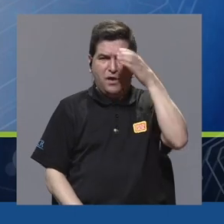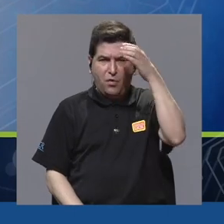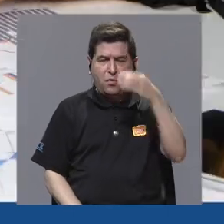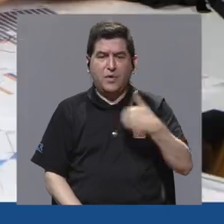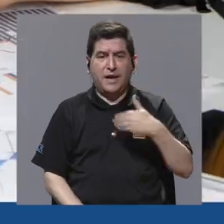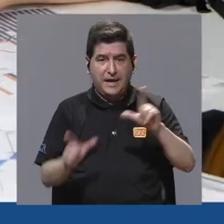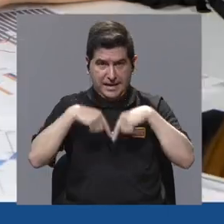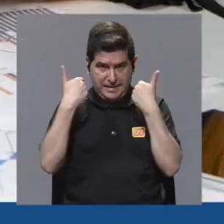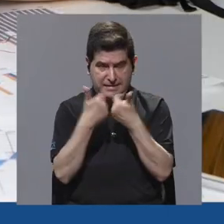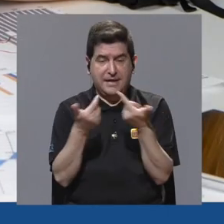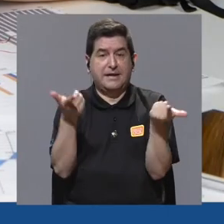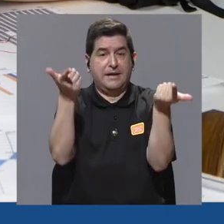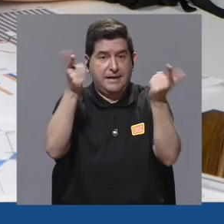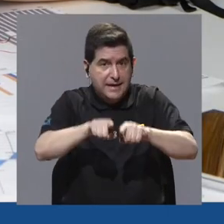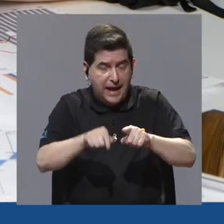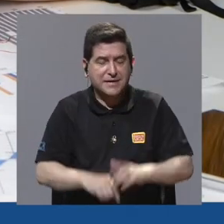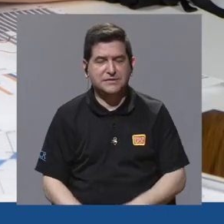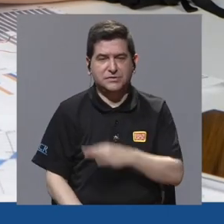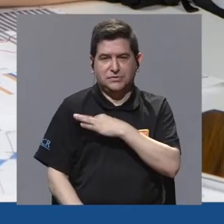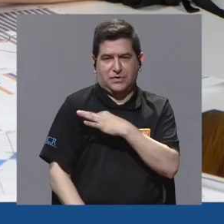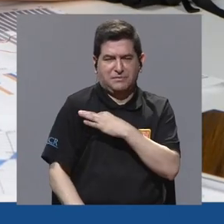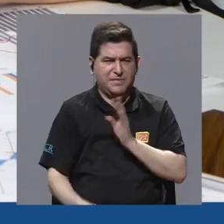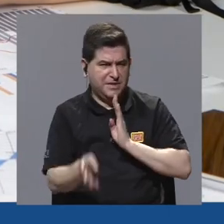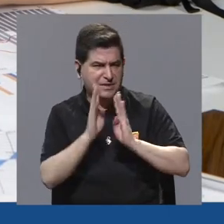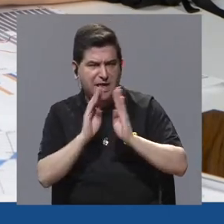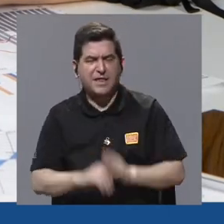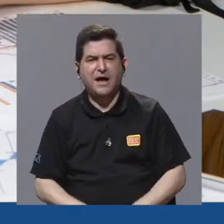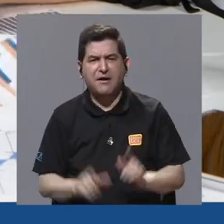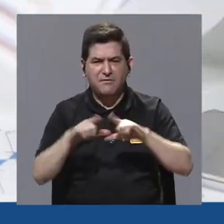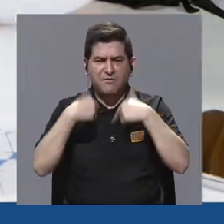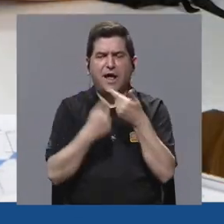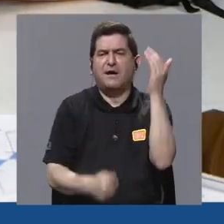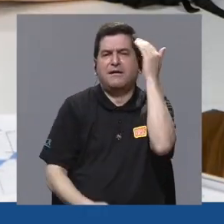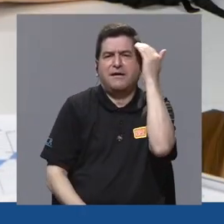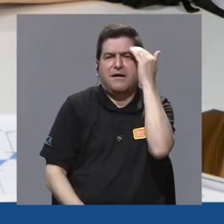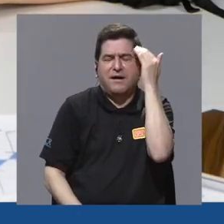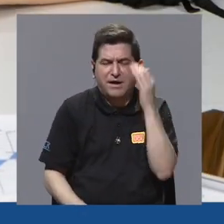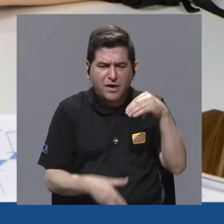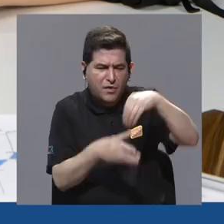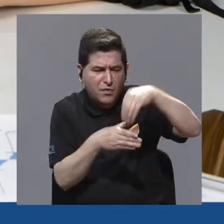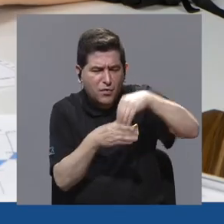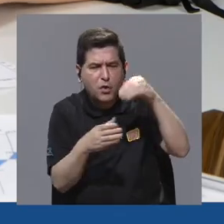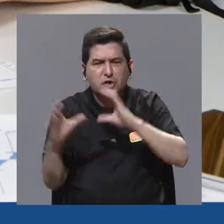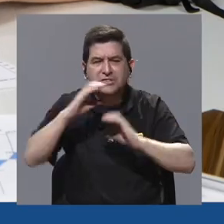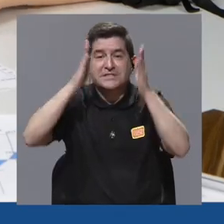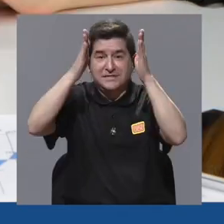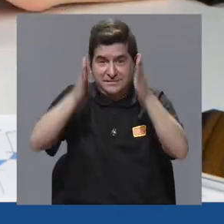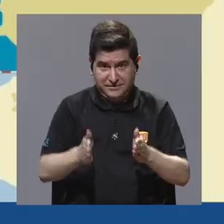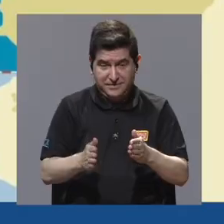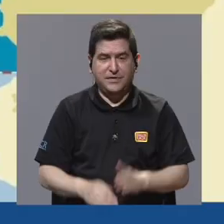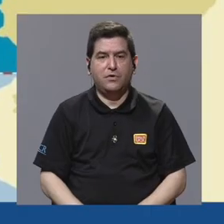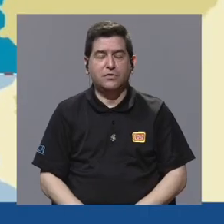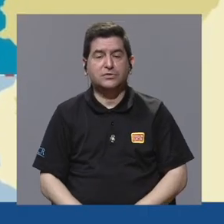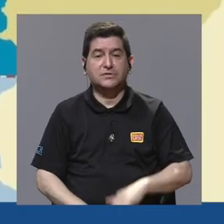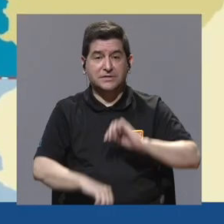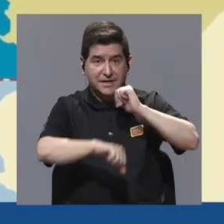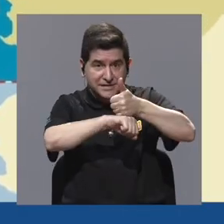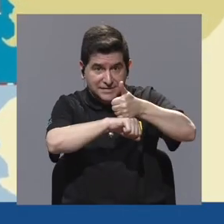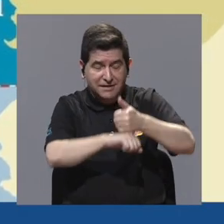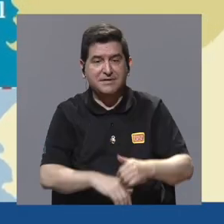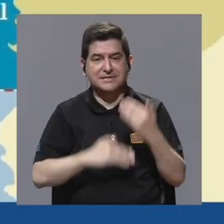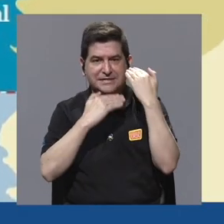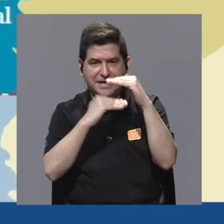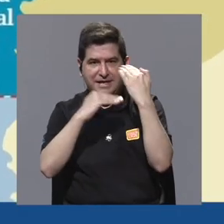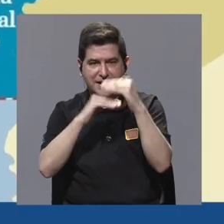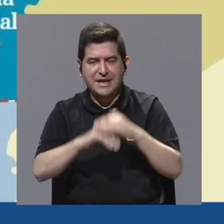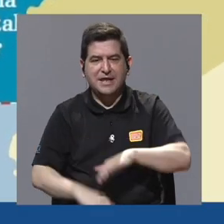grupo. En este caso, la invitada hace referencia al conjunto de conocimientos aportados por los científicos para la definición de los